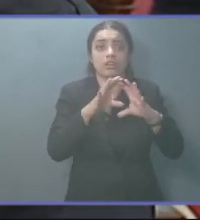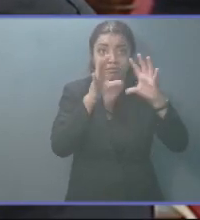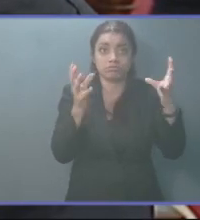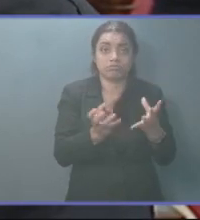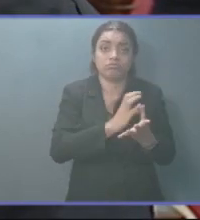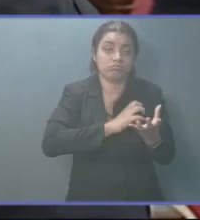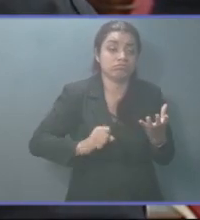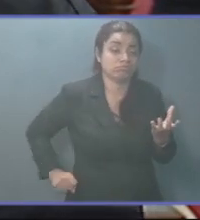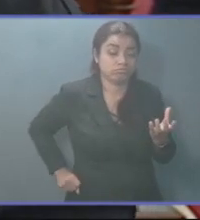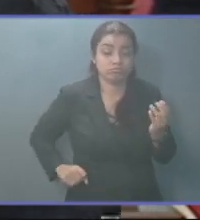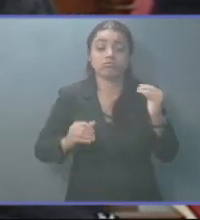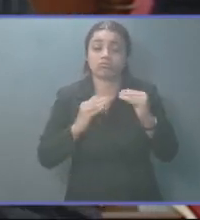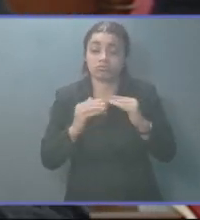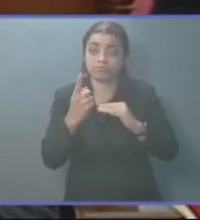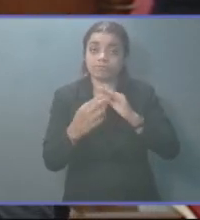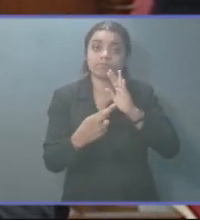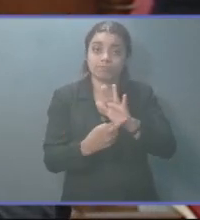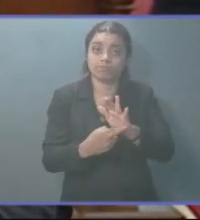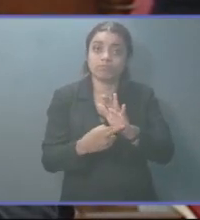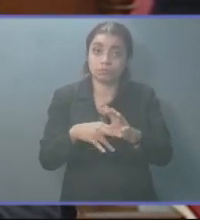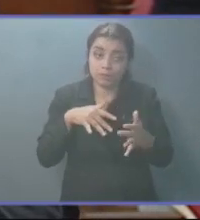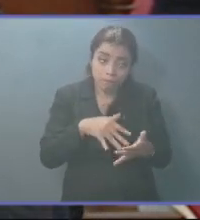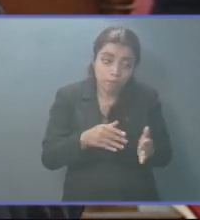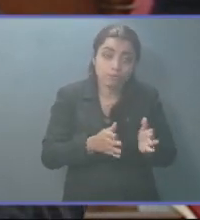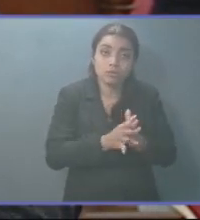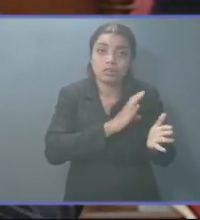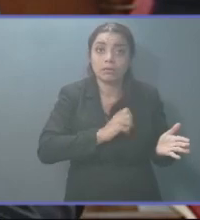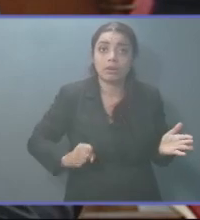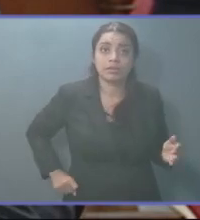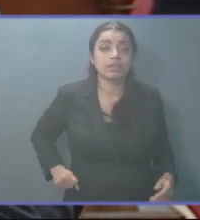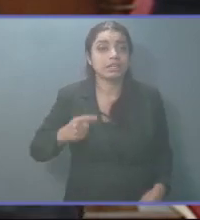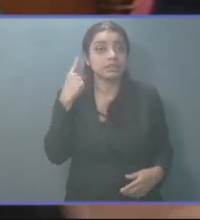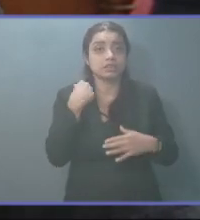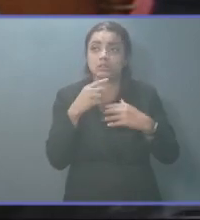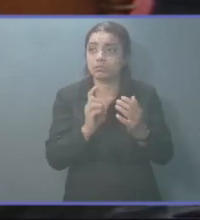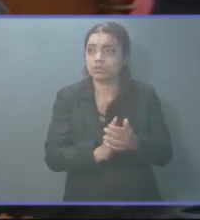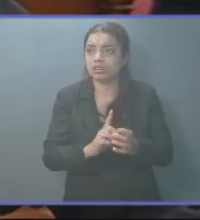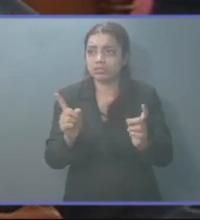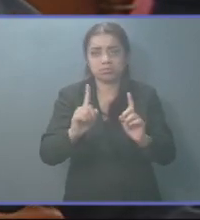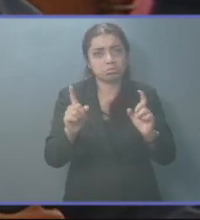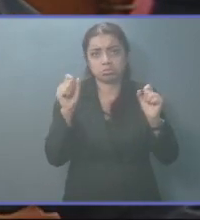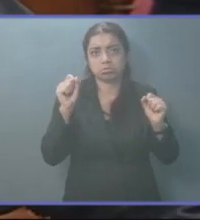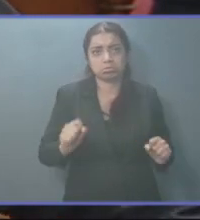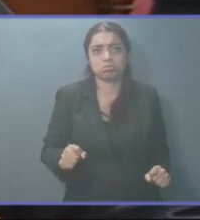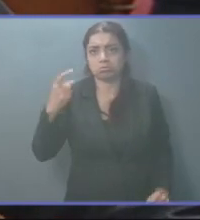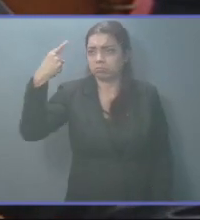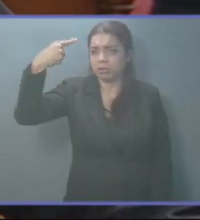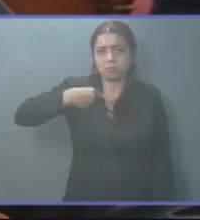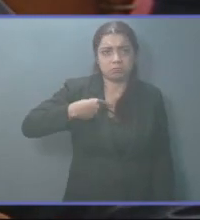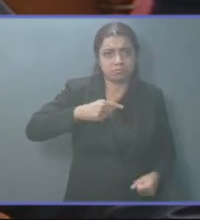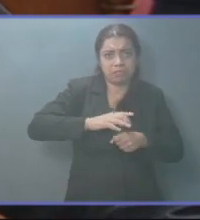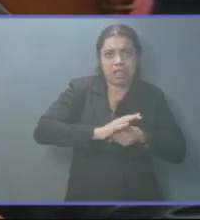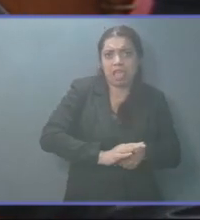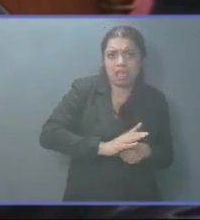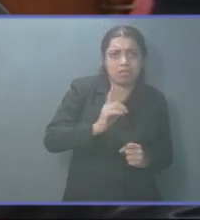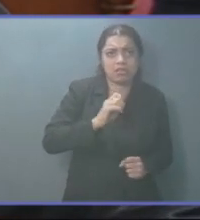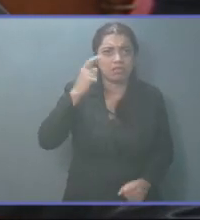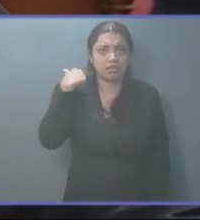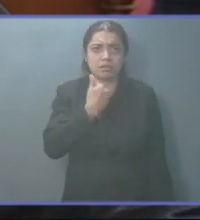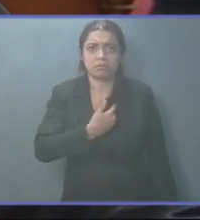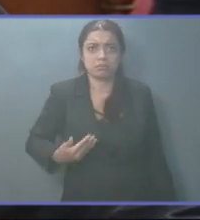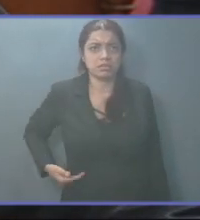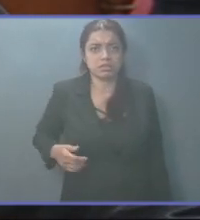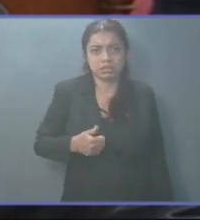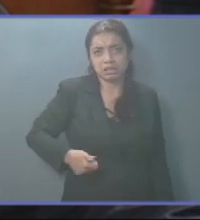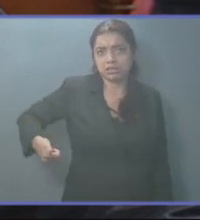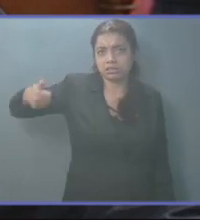por supuesto, en representación del pueblo entero. Los diputados no estamos ligados por ningún mandato imperativo, ni del Presidente de